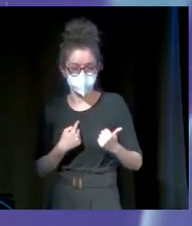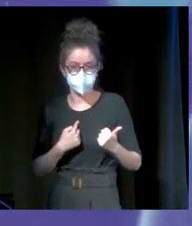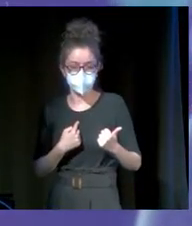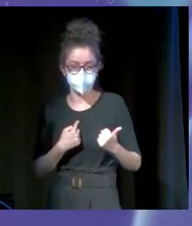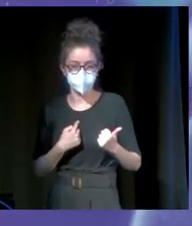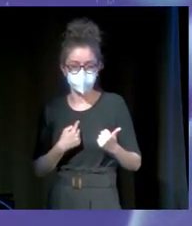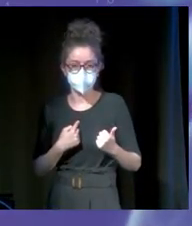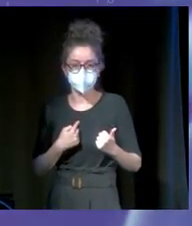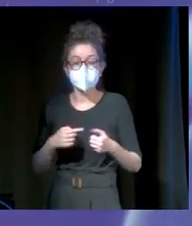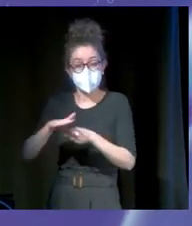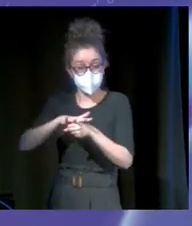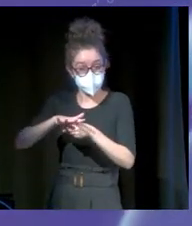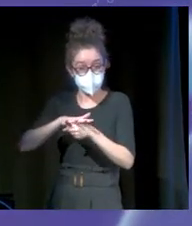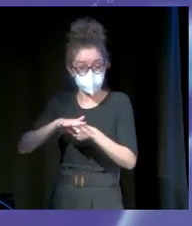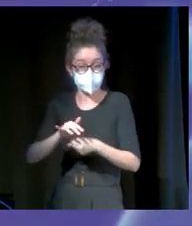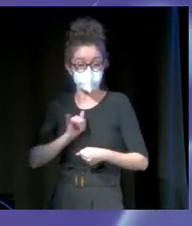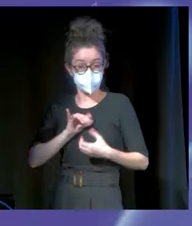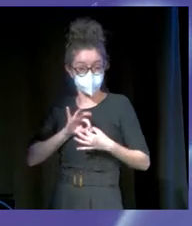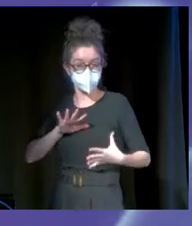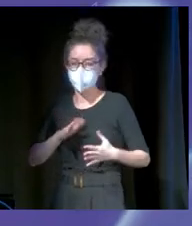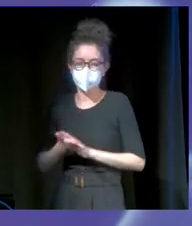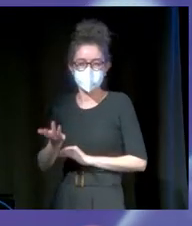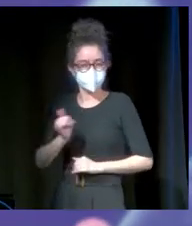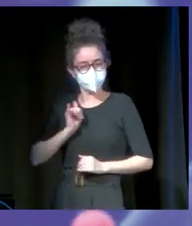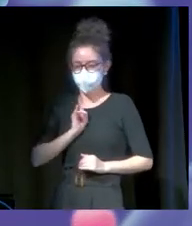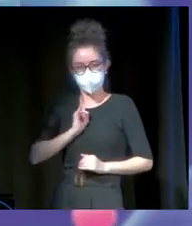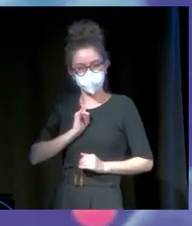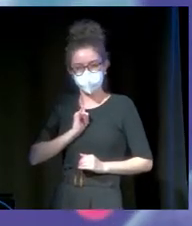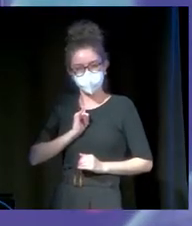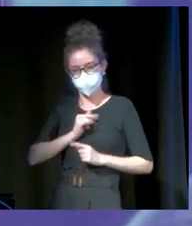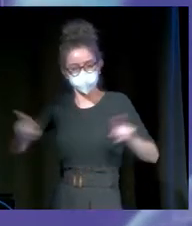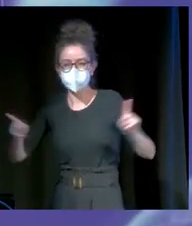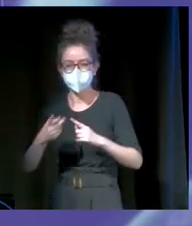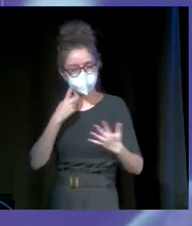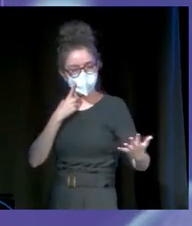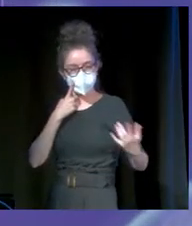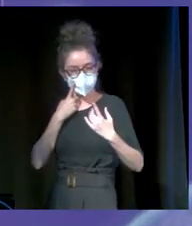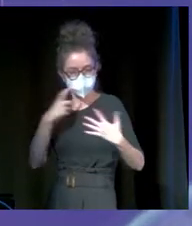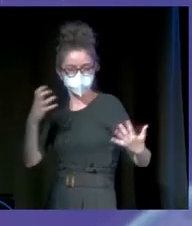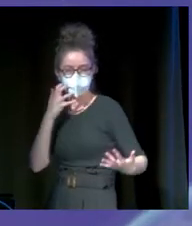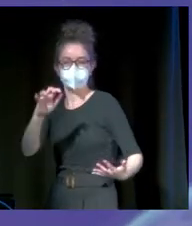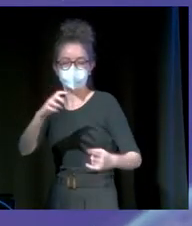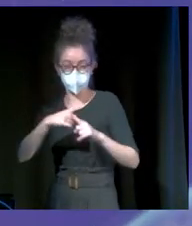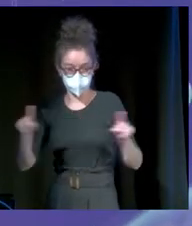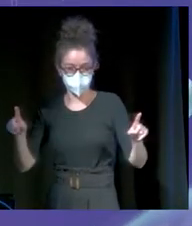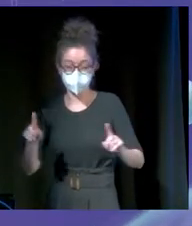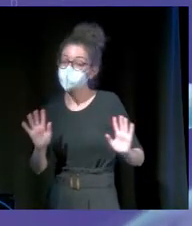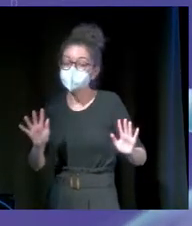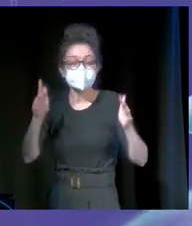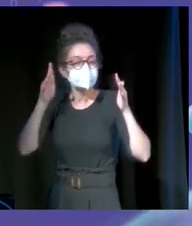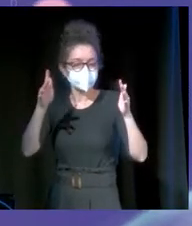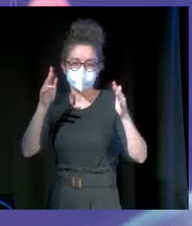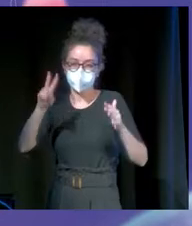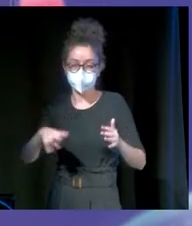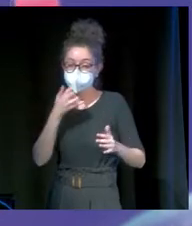día que salga el barrio de ti, vas a perder tu esencia. Vas a dejar de ser auténtico. Creo que este consejo es el mejor que os puedo dar si